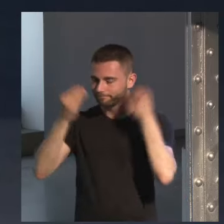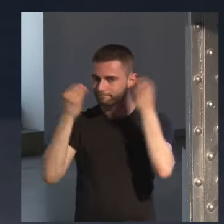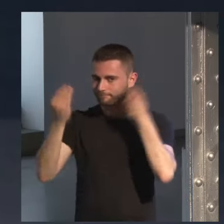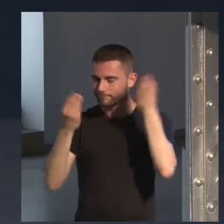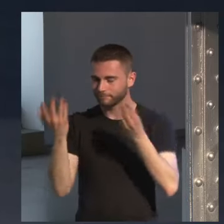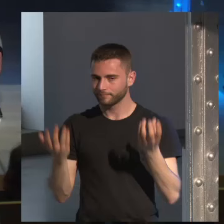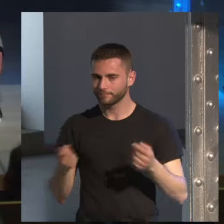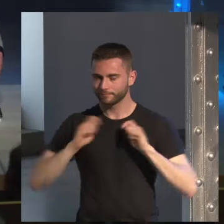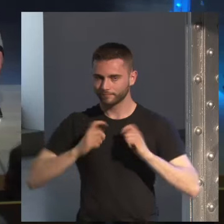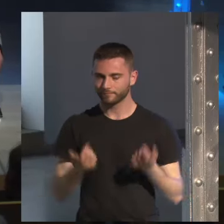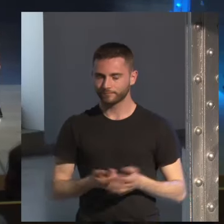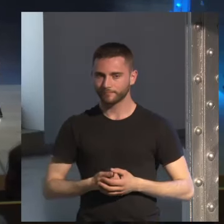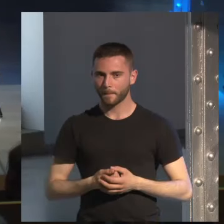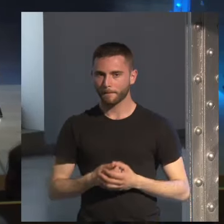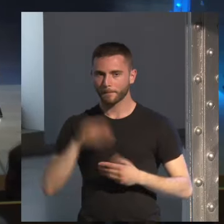más preguntas